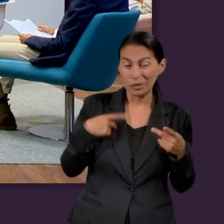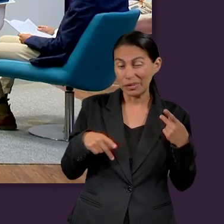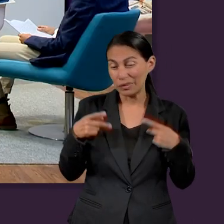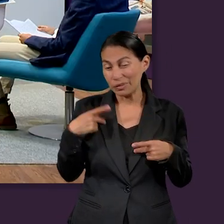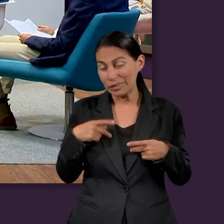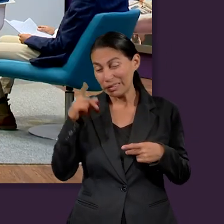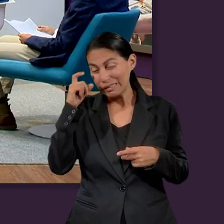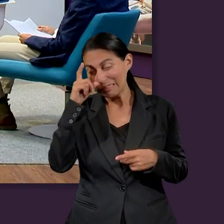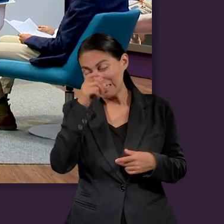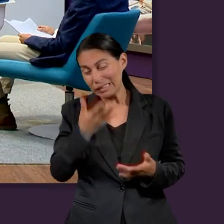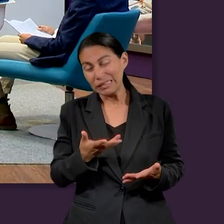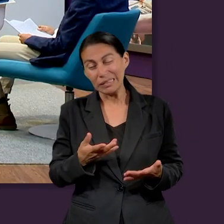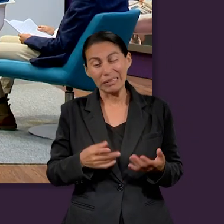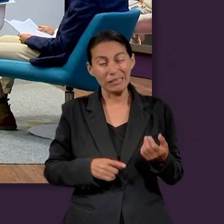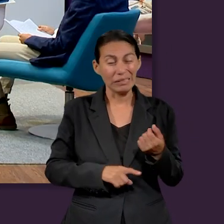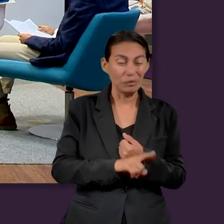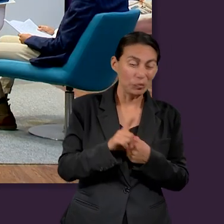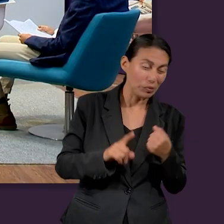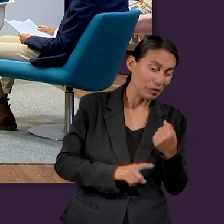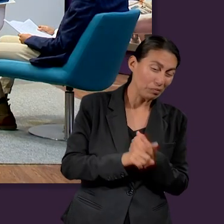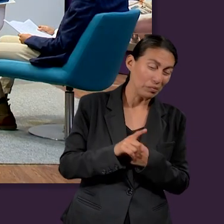Pero si es un ambiente tóxico.